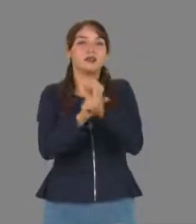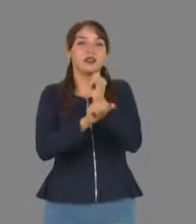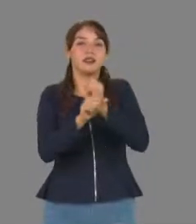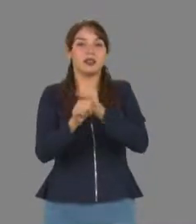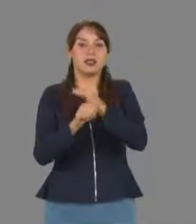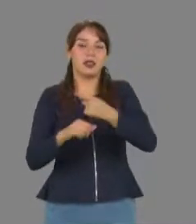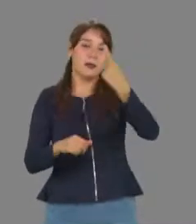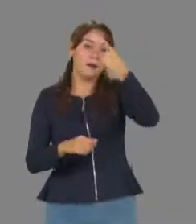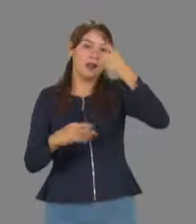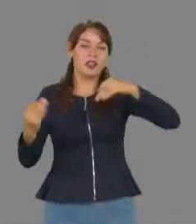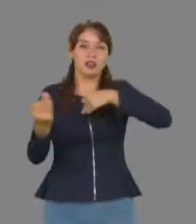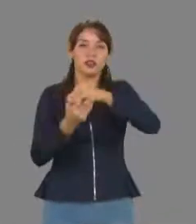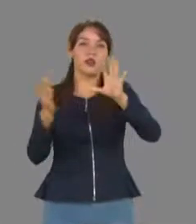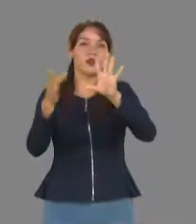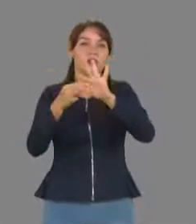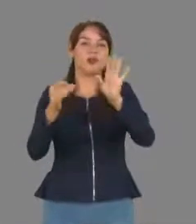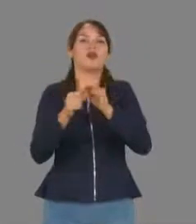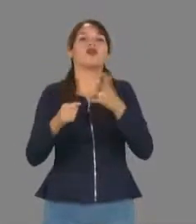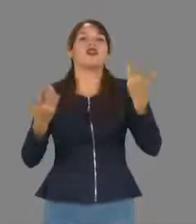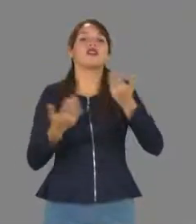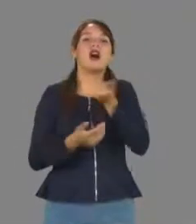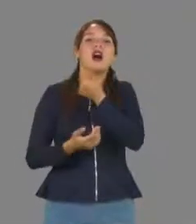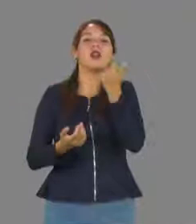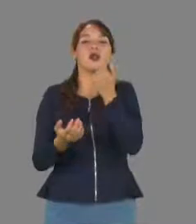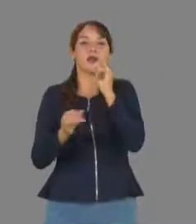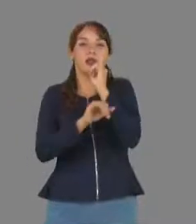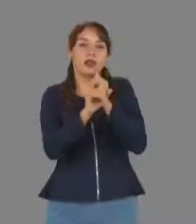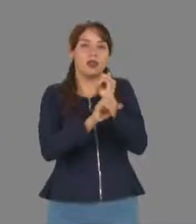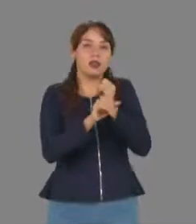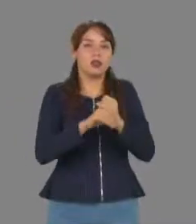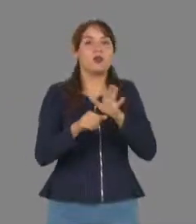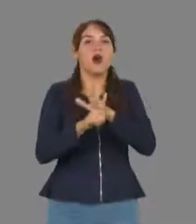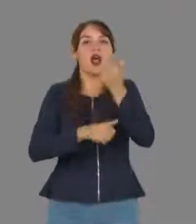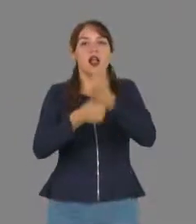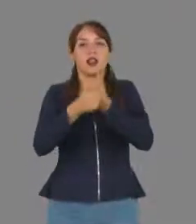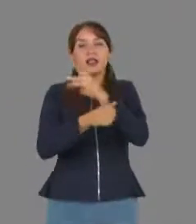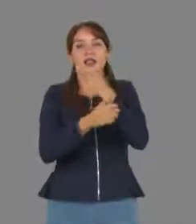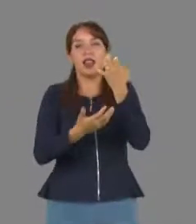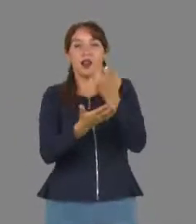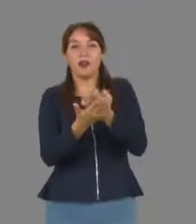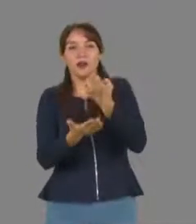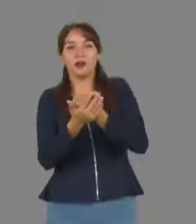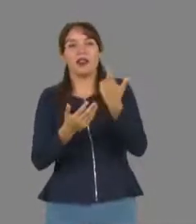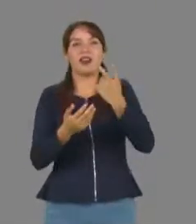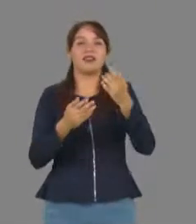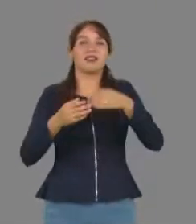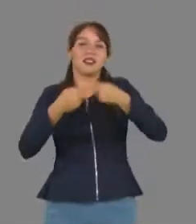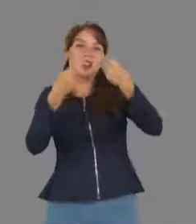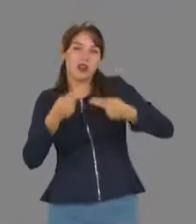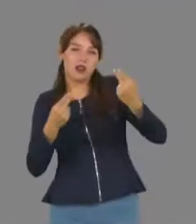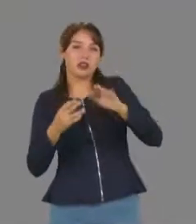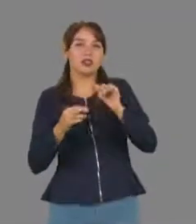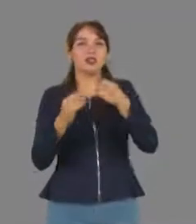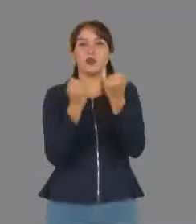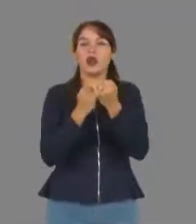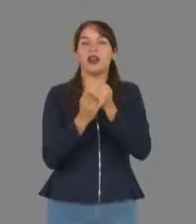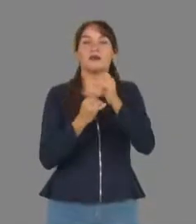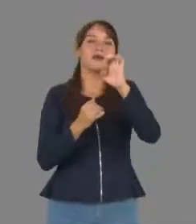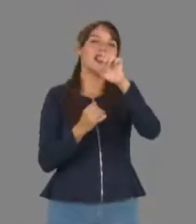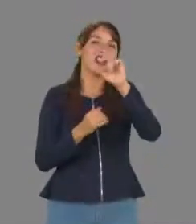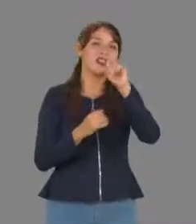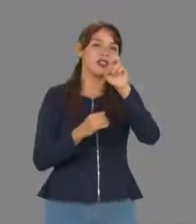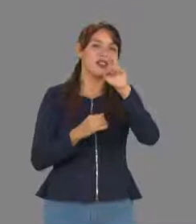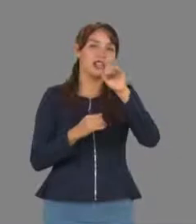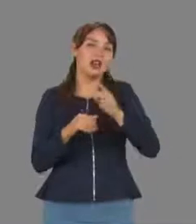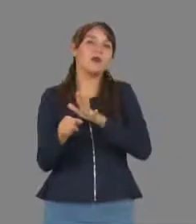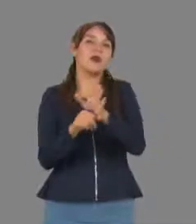en donde se mostraron los trabajos de investigación de los estudiantes de las carreras de economía, comercialización y electrónica en sus etapas iniciales y tiene